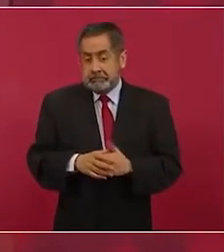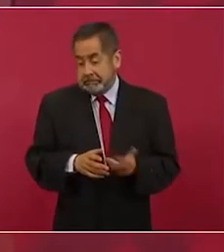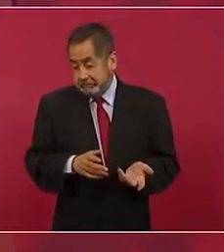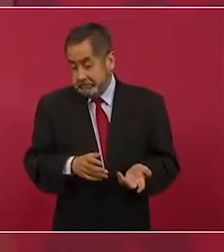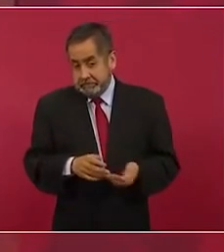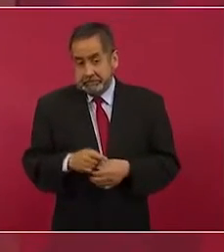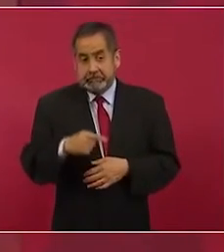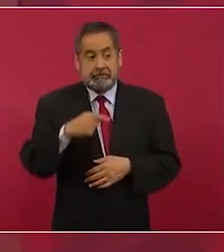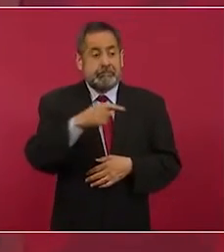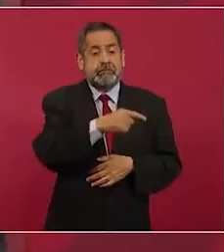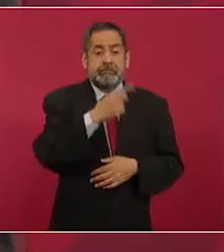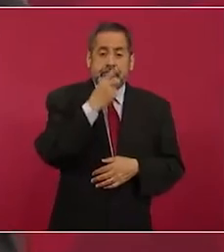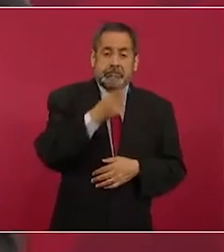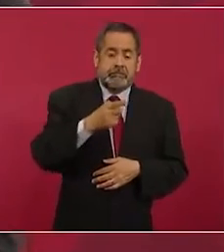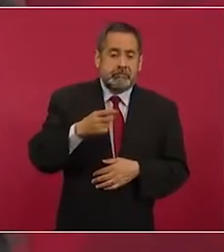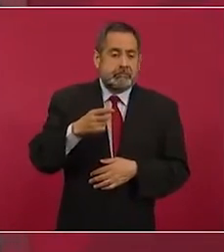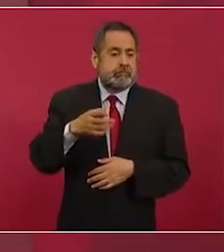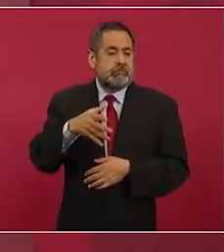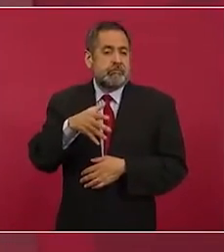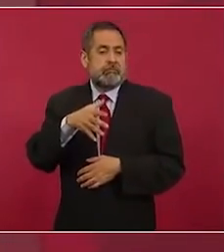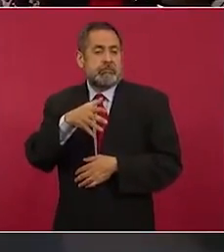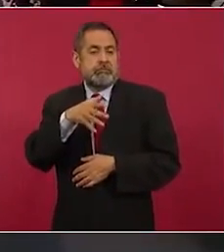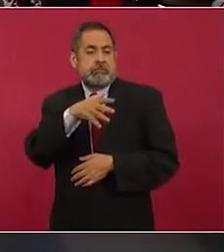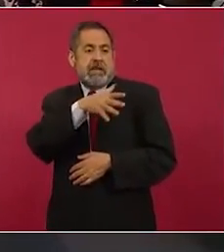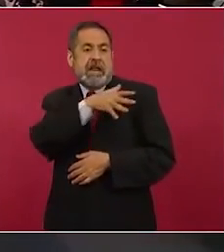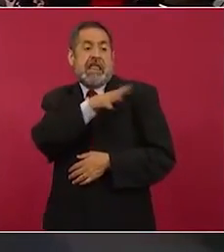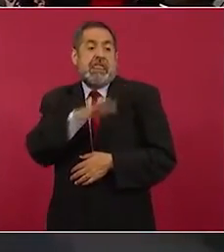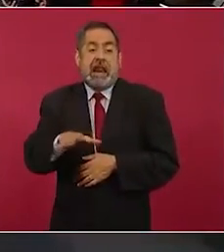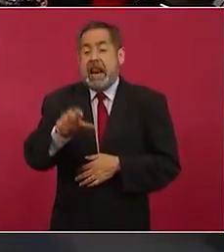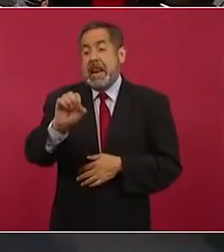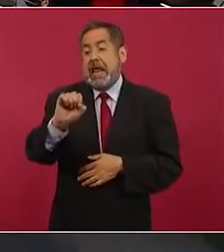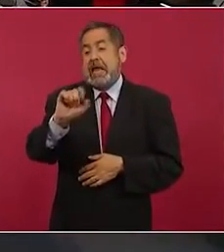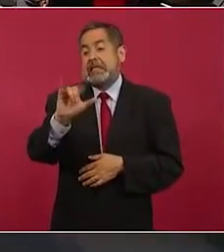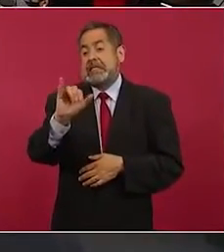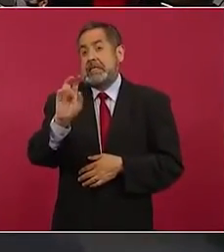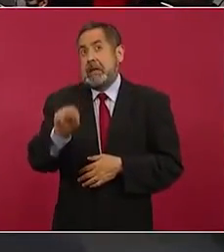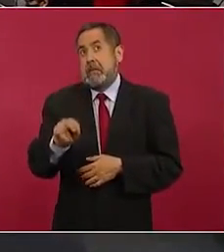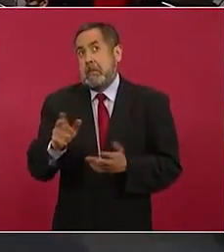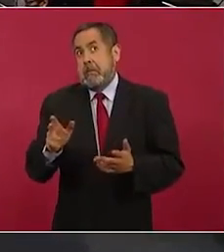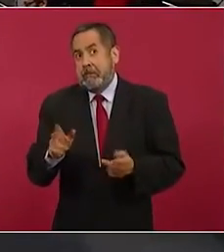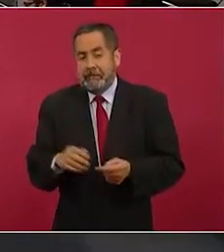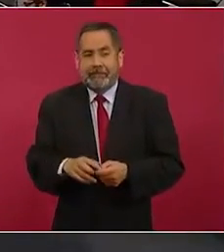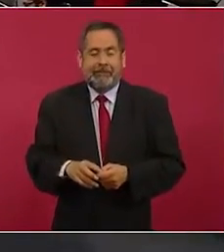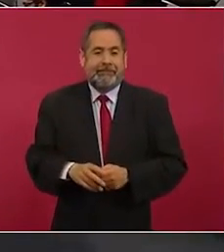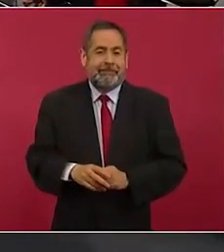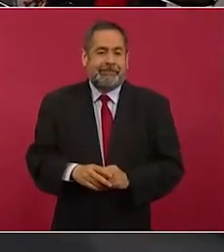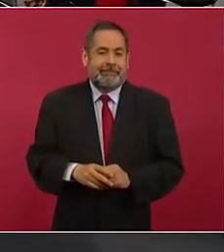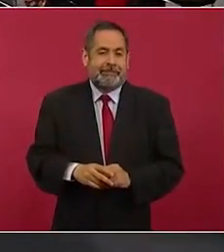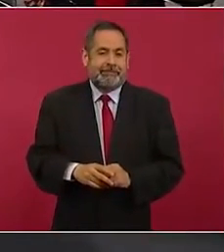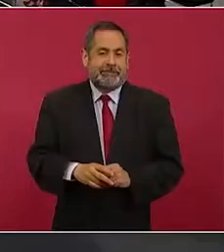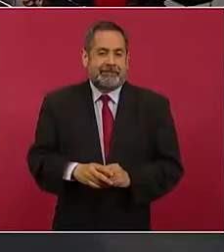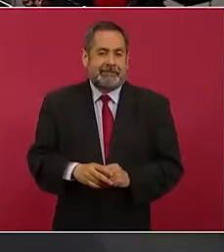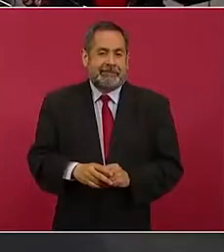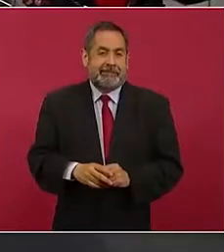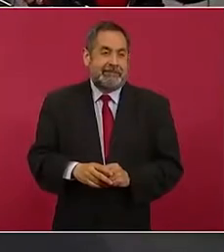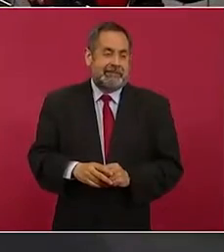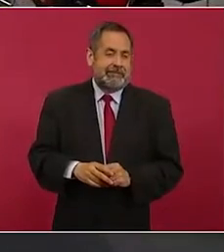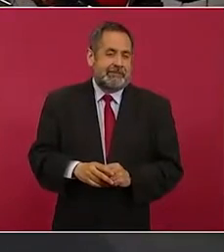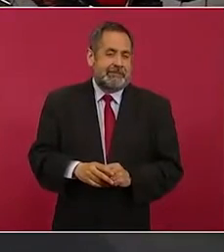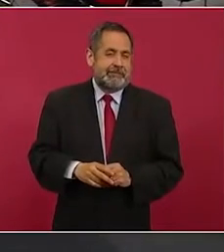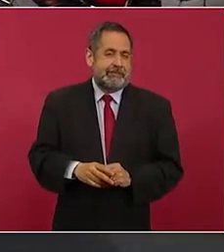general Carlos Slim, el